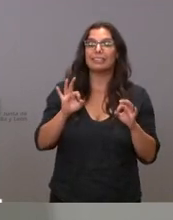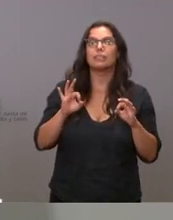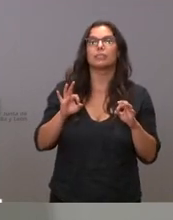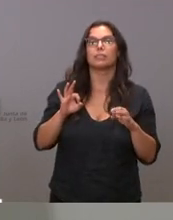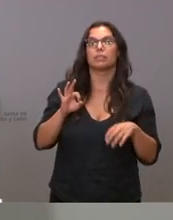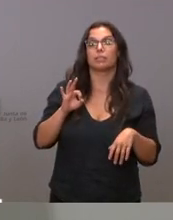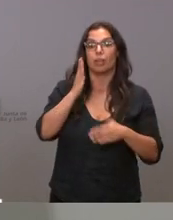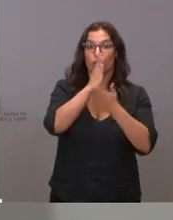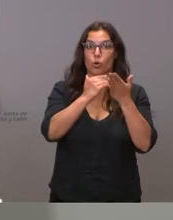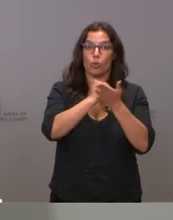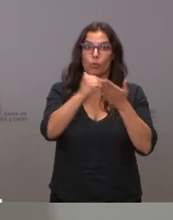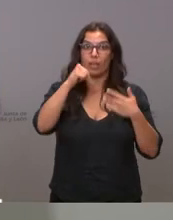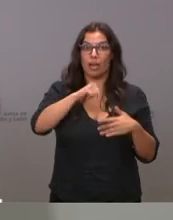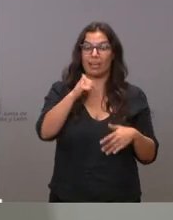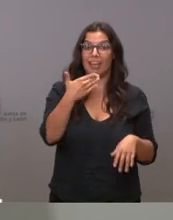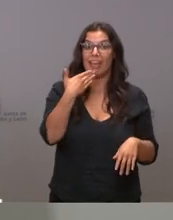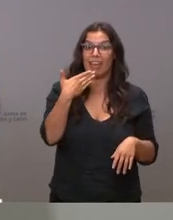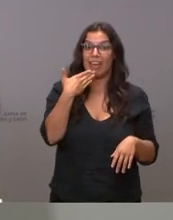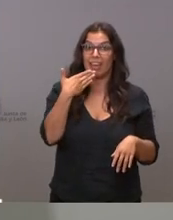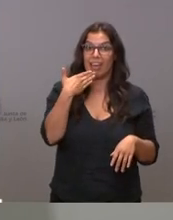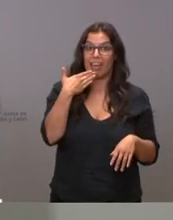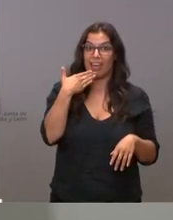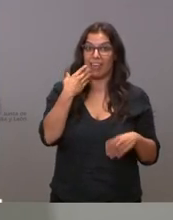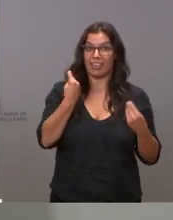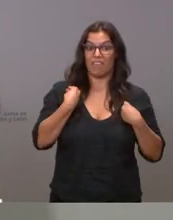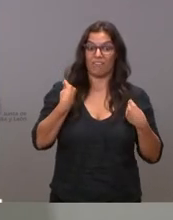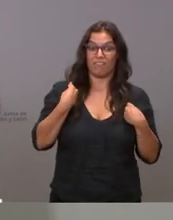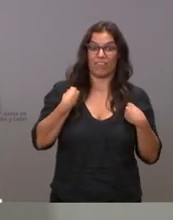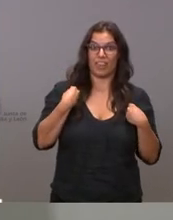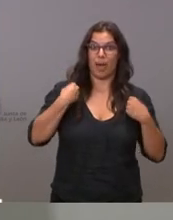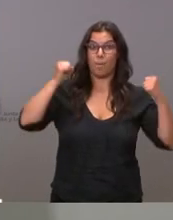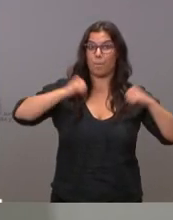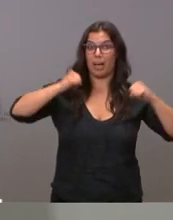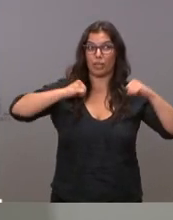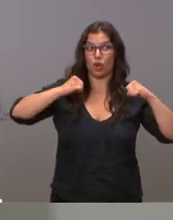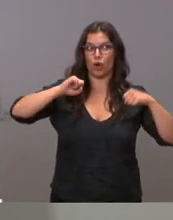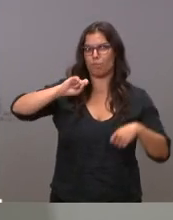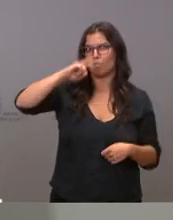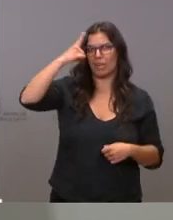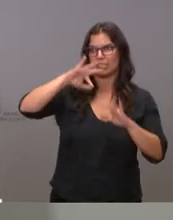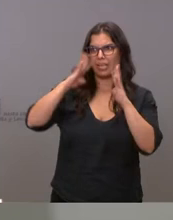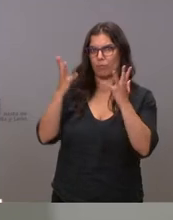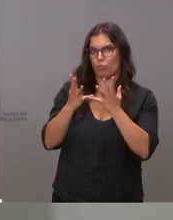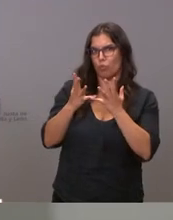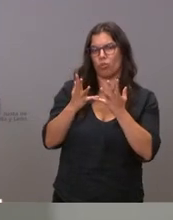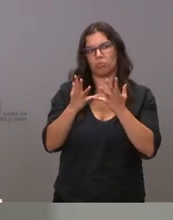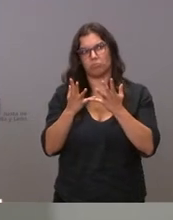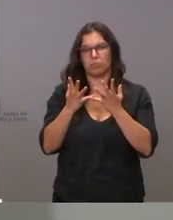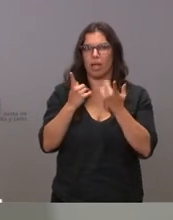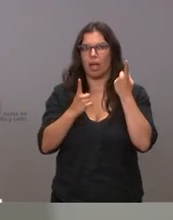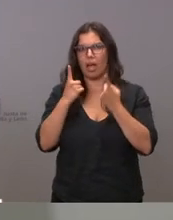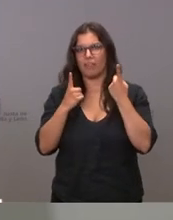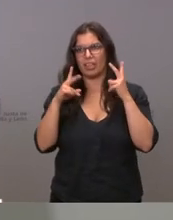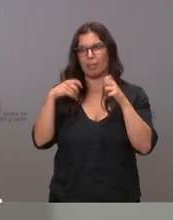comunidad la esperanza de vida es una de las más altas del mundo es decir que a veces somos un poquito pesimistas con esto del